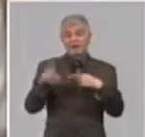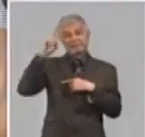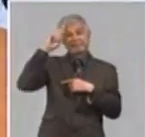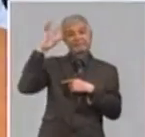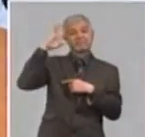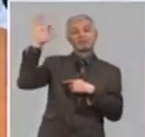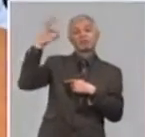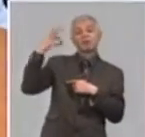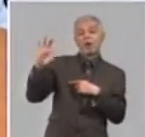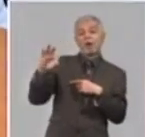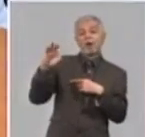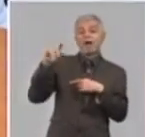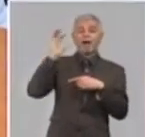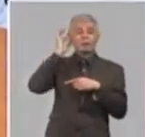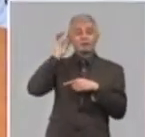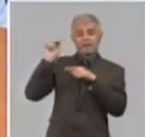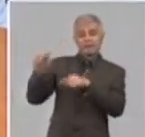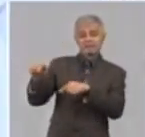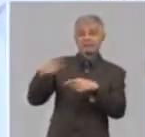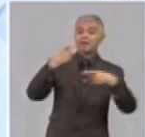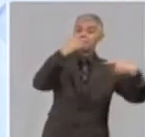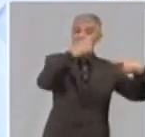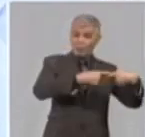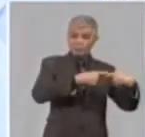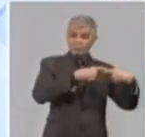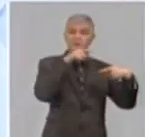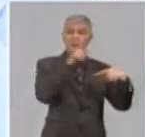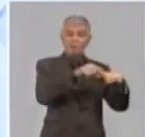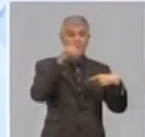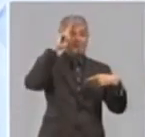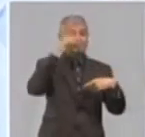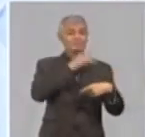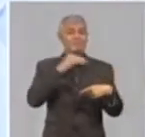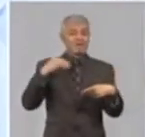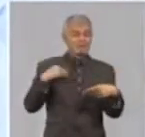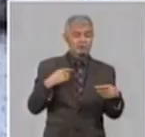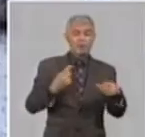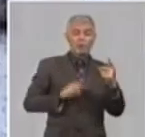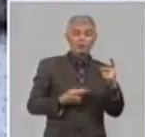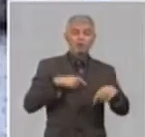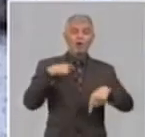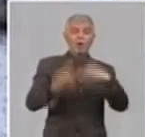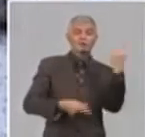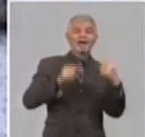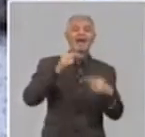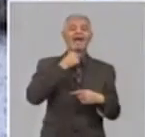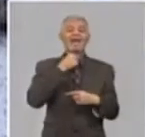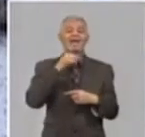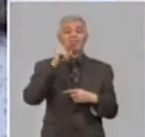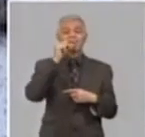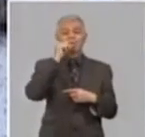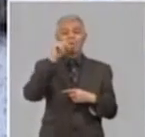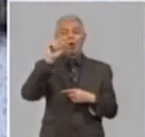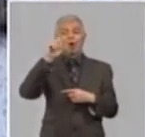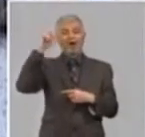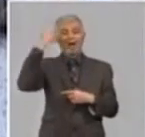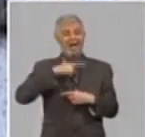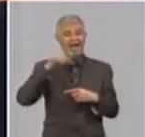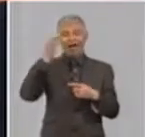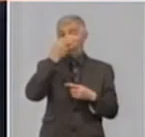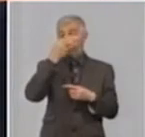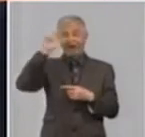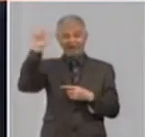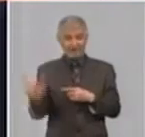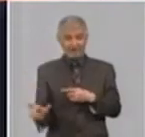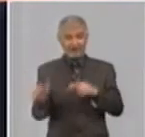Yanexi Contreras Olive, pues su esposo fue uno de los tantos médicos cubanos que lucharon contra el ébola en África. Ahora, en tiempos de coronavirus,